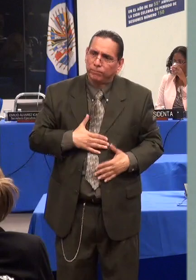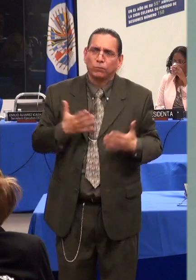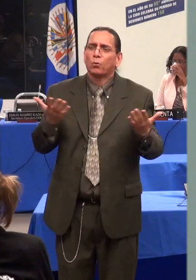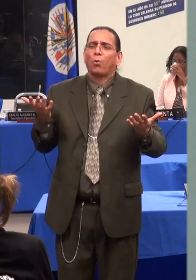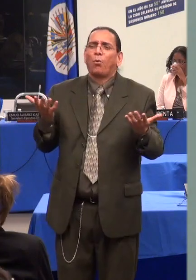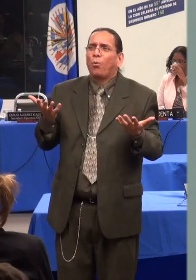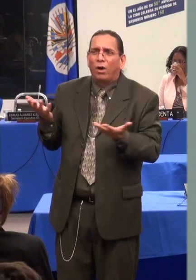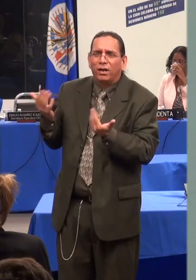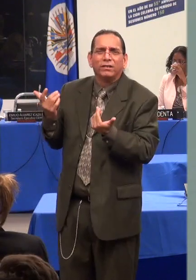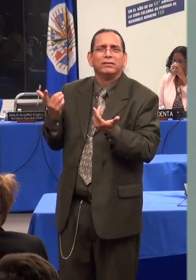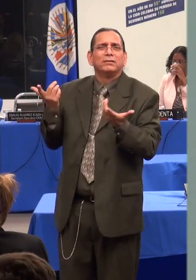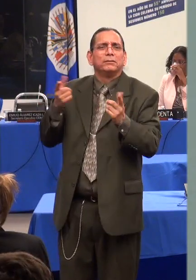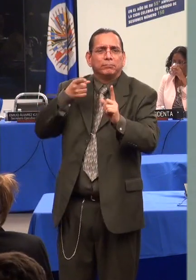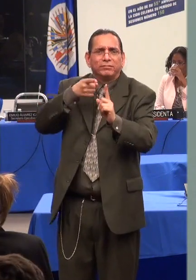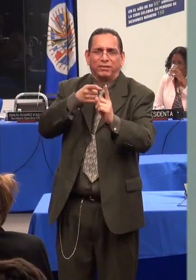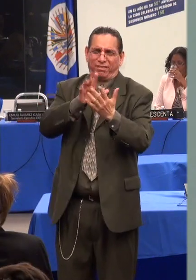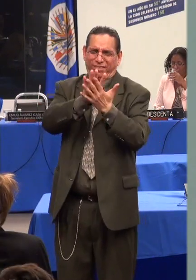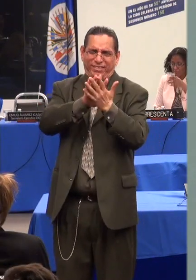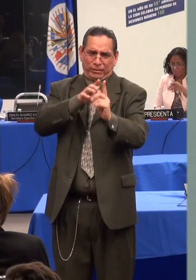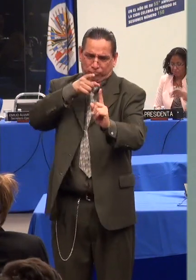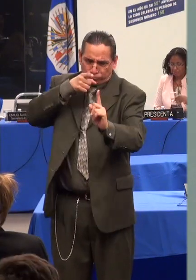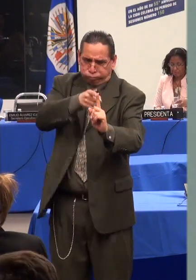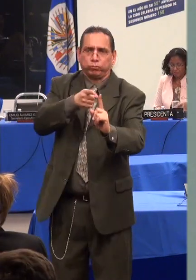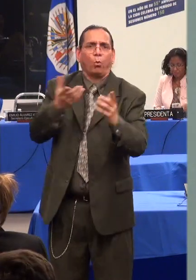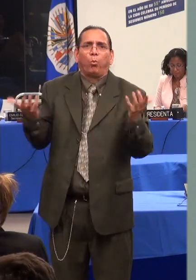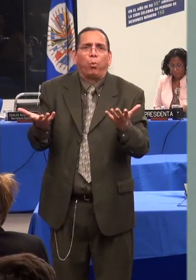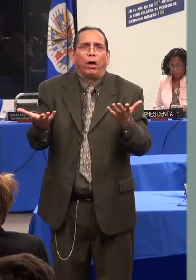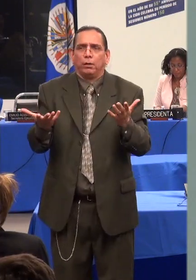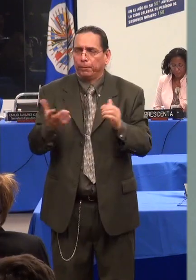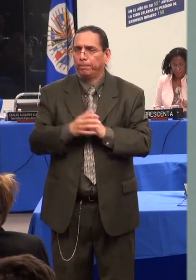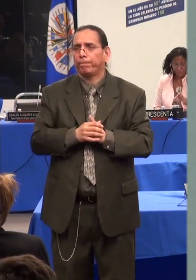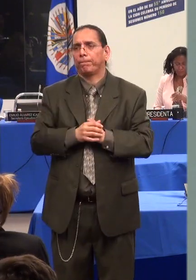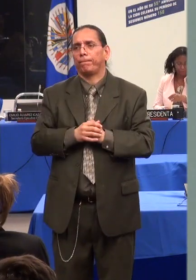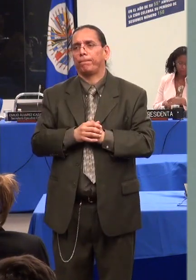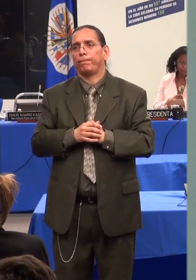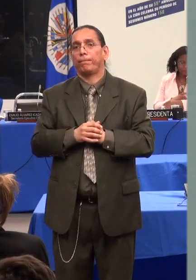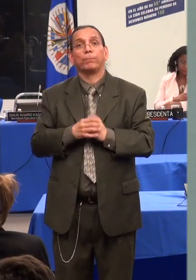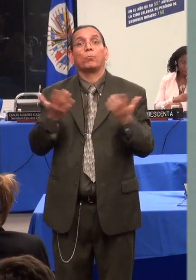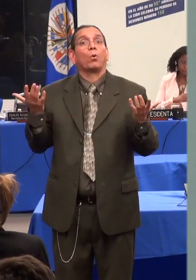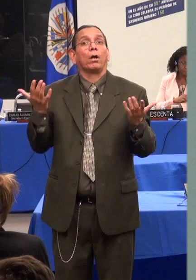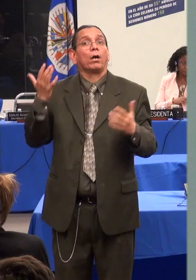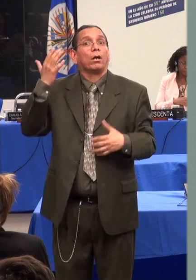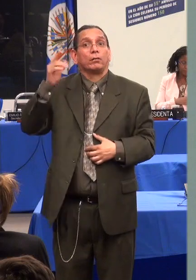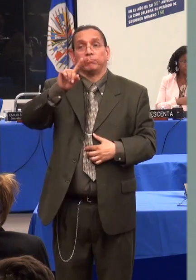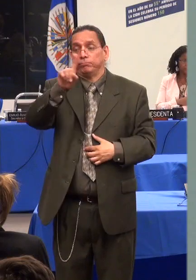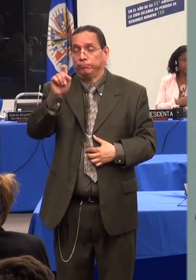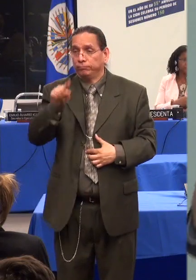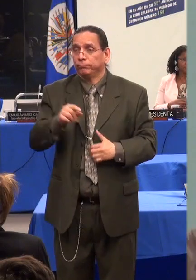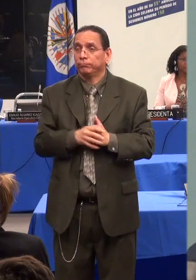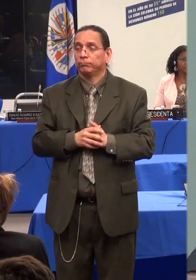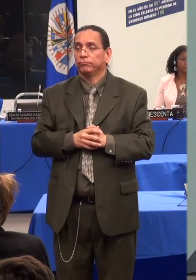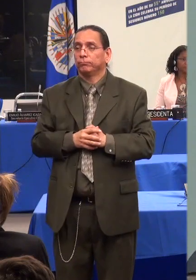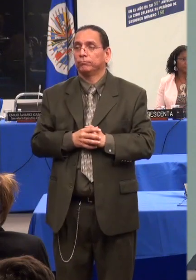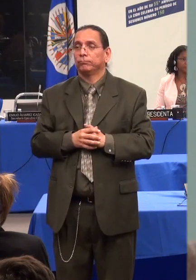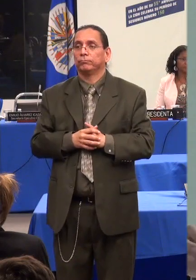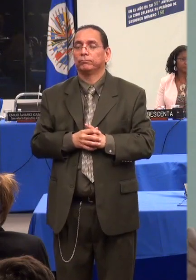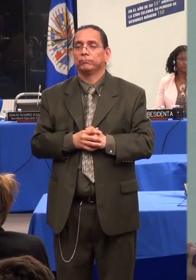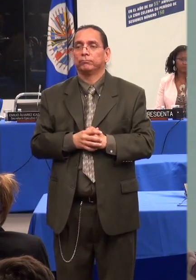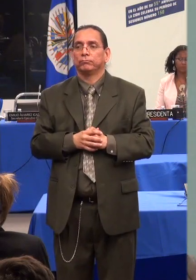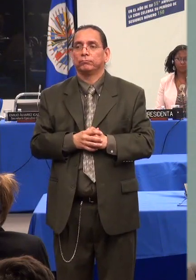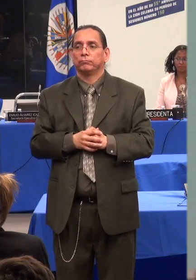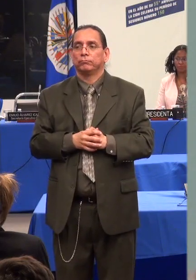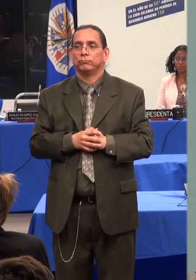políticas públicas a los estándares del derecho internacional de derechos humanos en materia de capacidad jurídica,